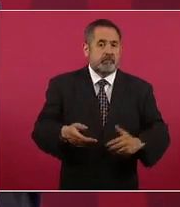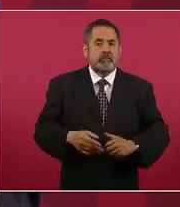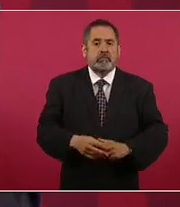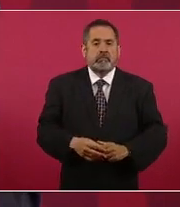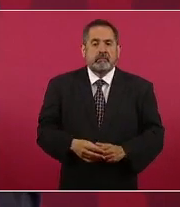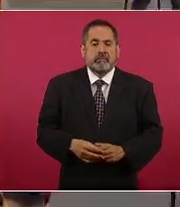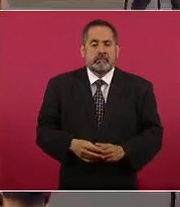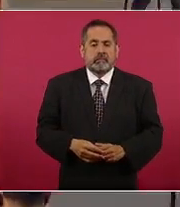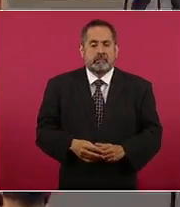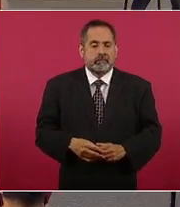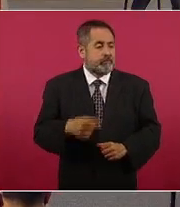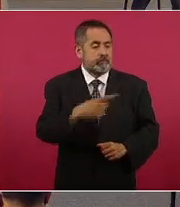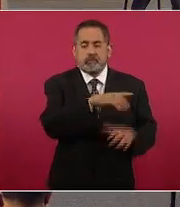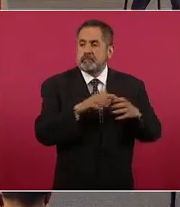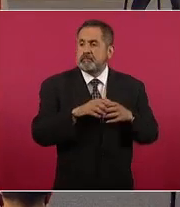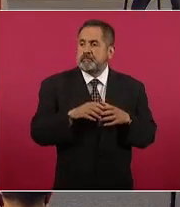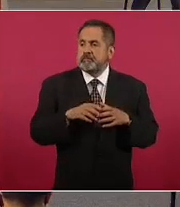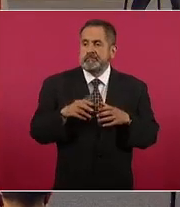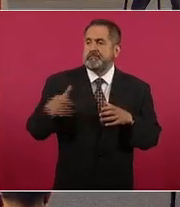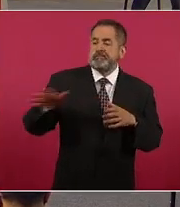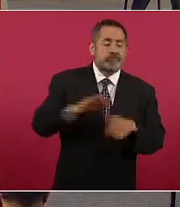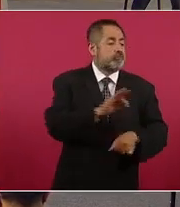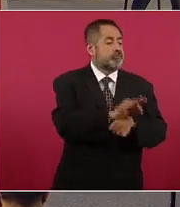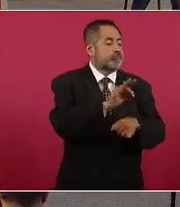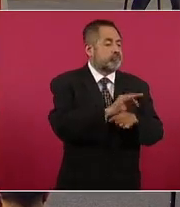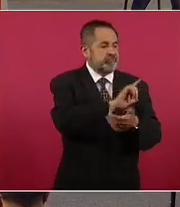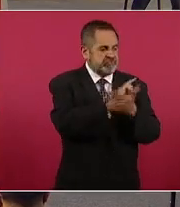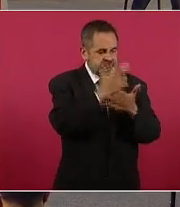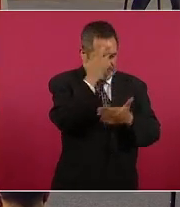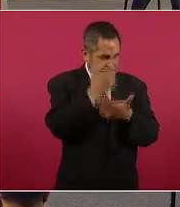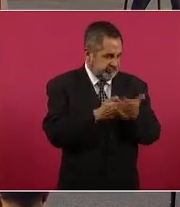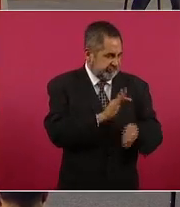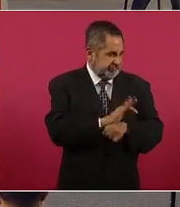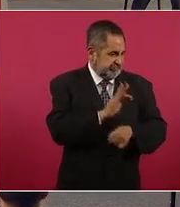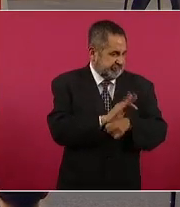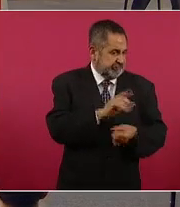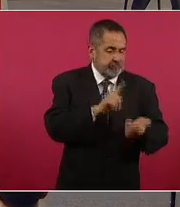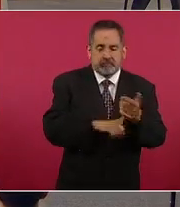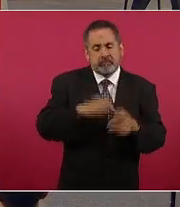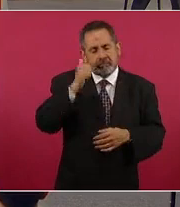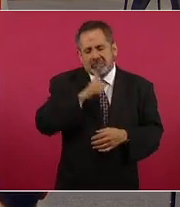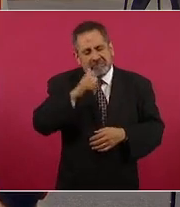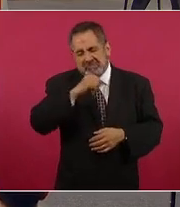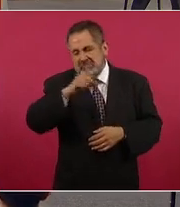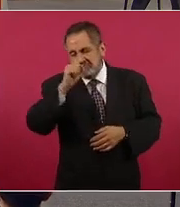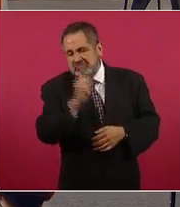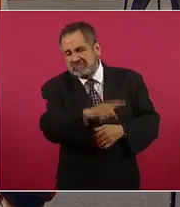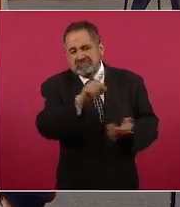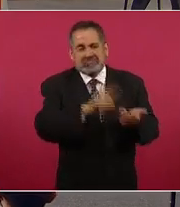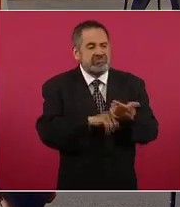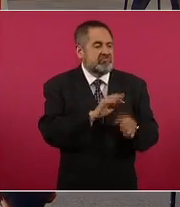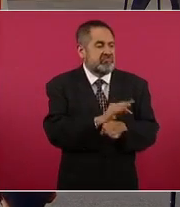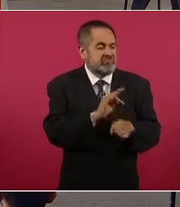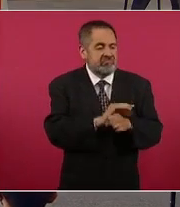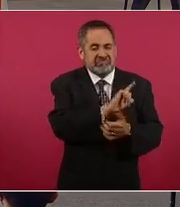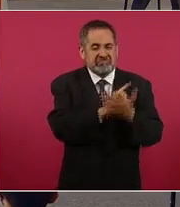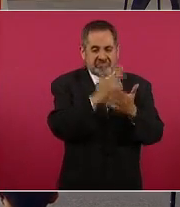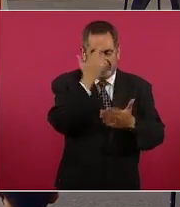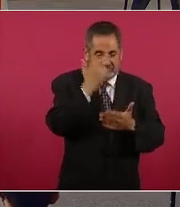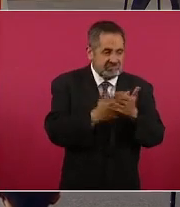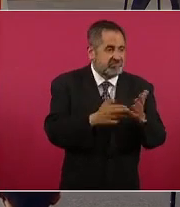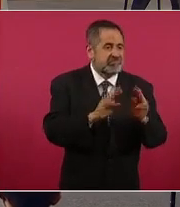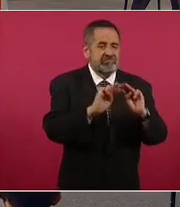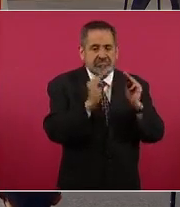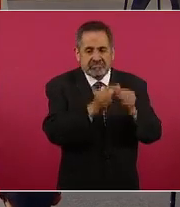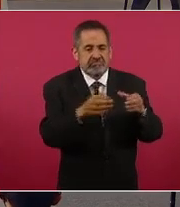porque están protegiendo a delincuentes siempre han protegido a delincuentes tanto de cuello blanco